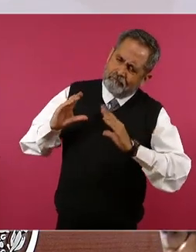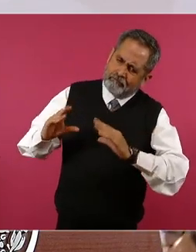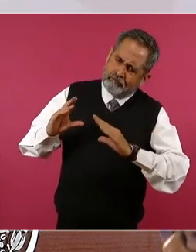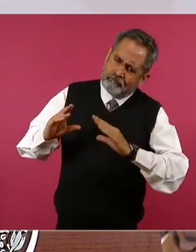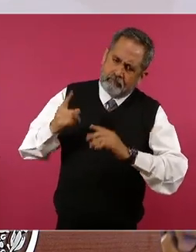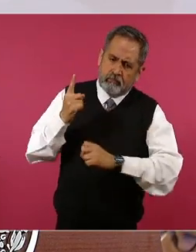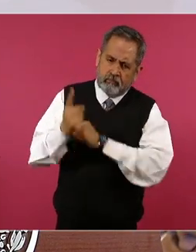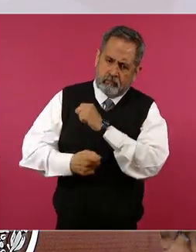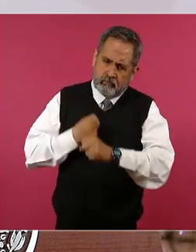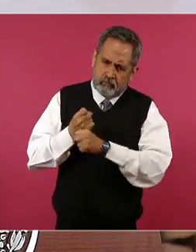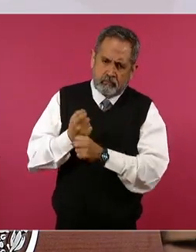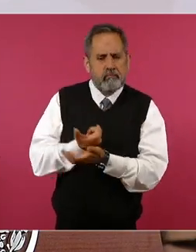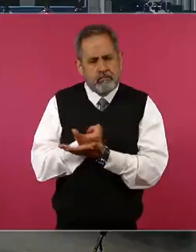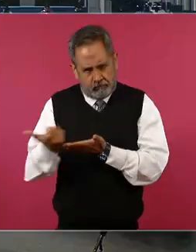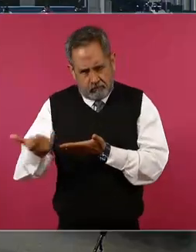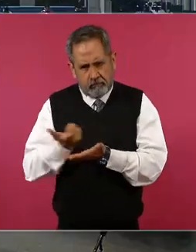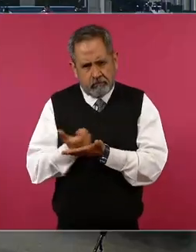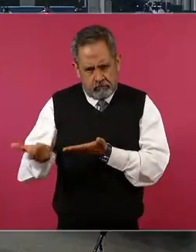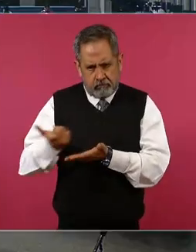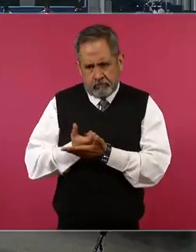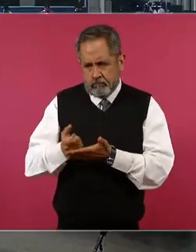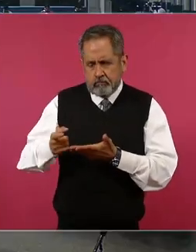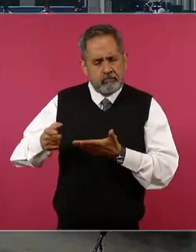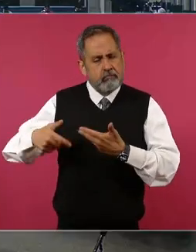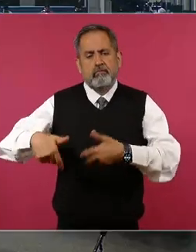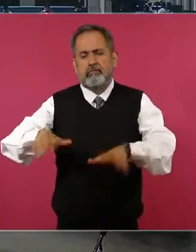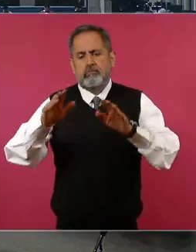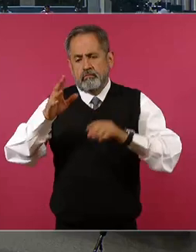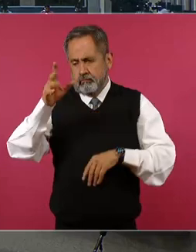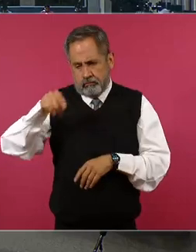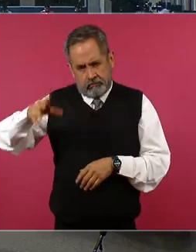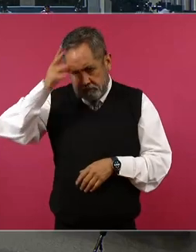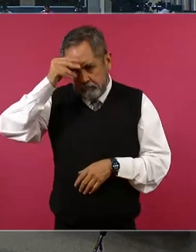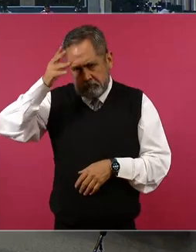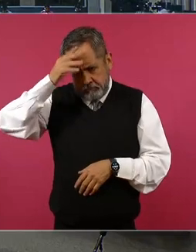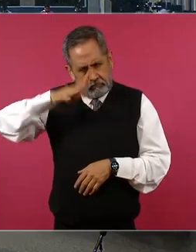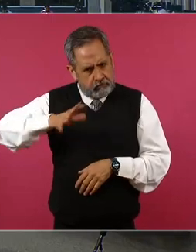en una actividad productiva y se les